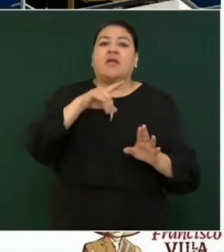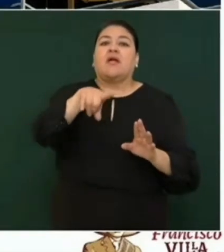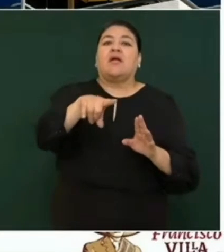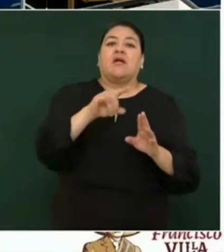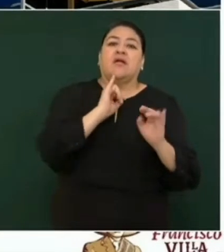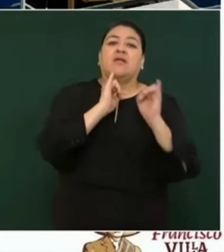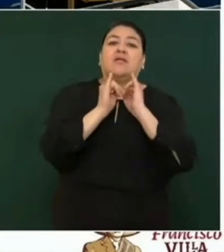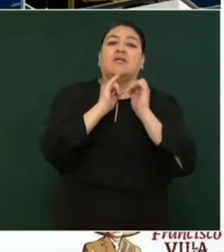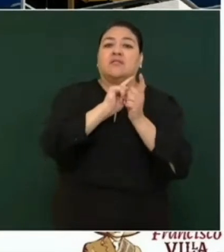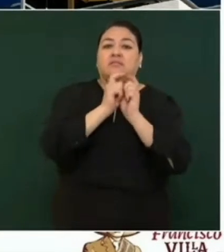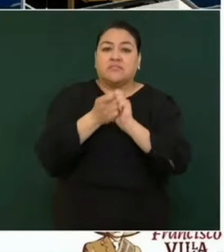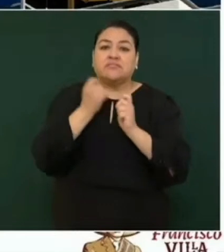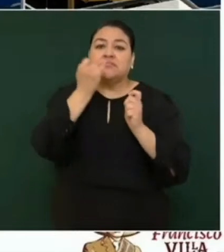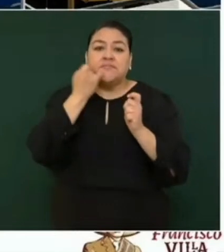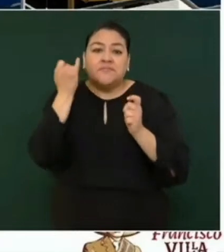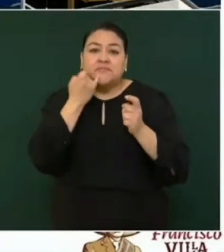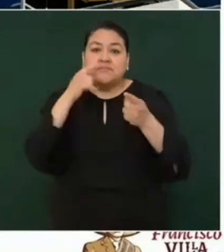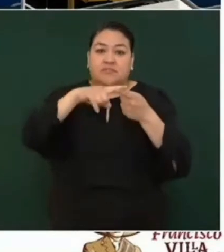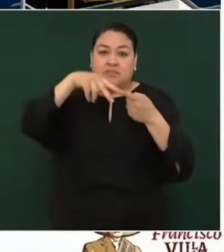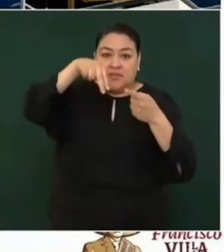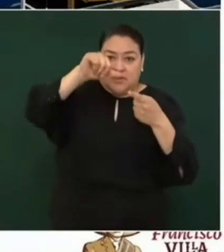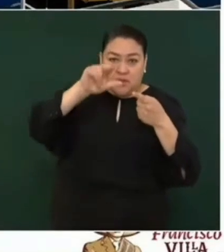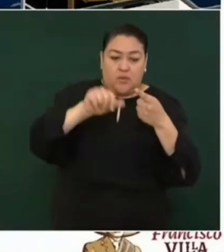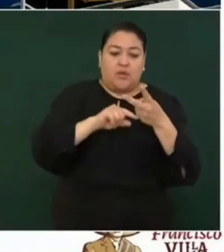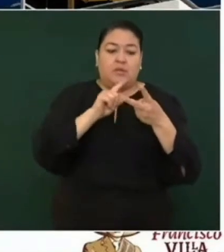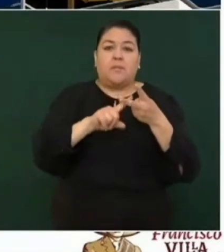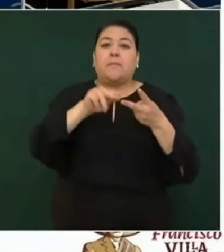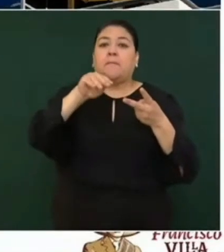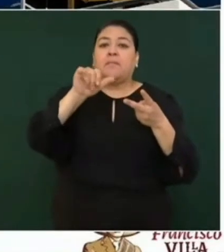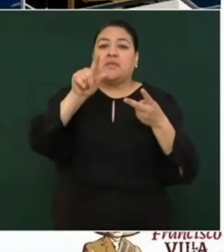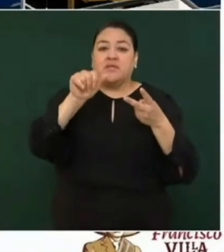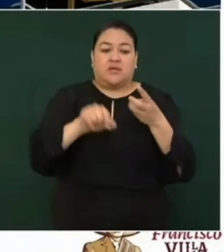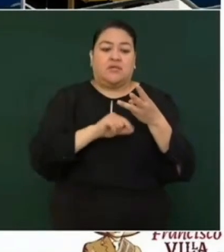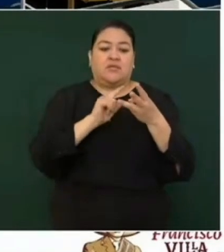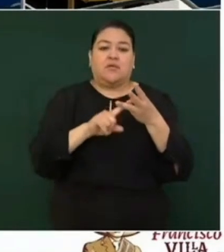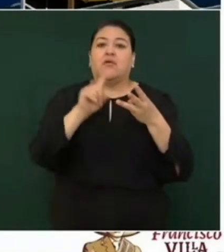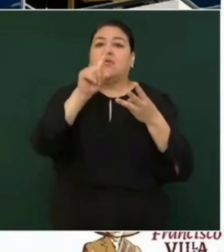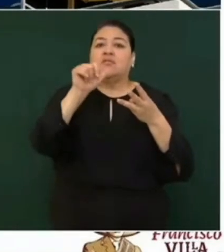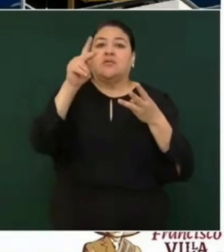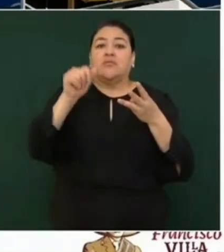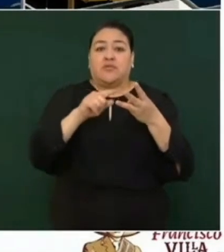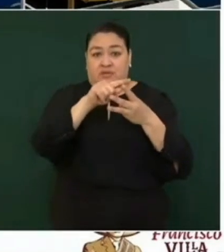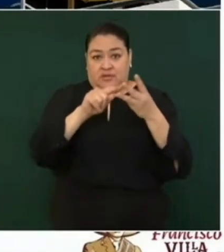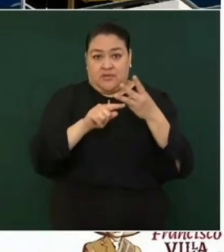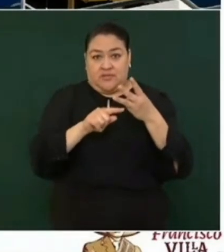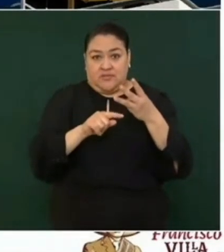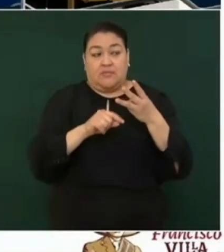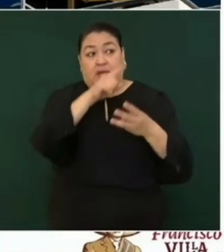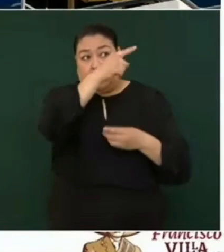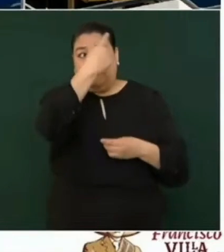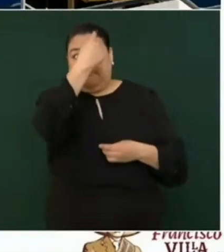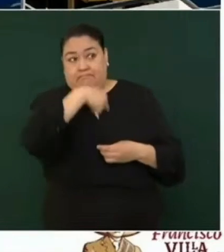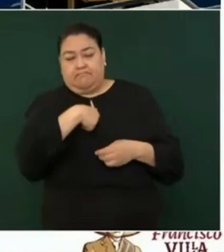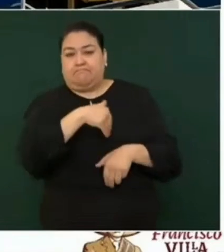al náhuatl otomí mixteco y zapoteco por primera vez en la historia de méxico que nos pidió presidente que así fuese